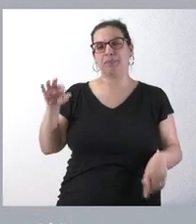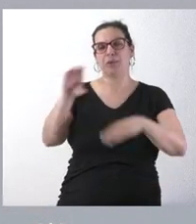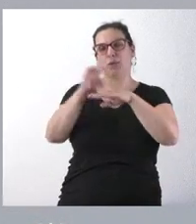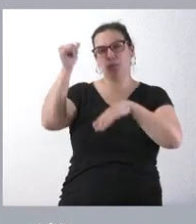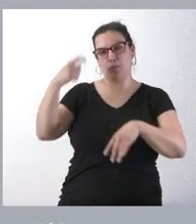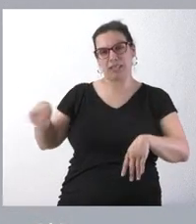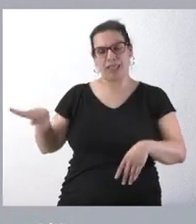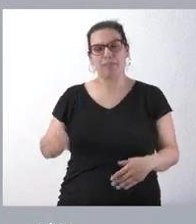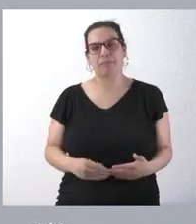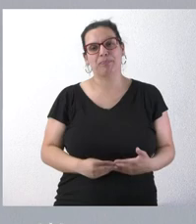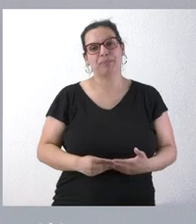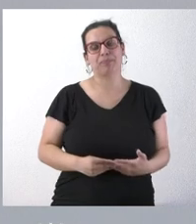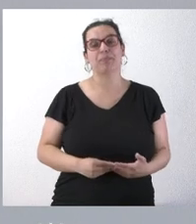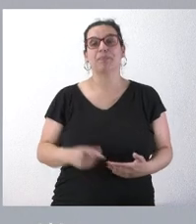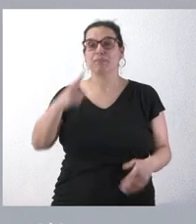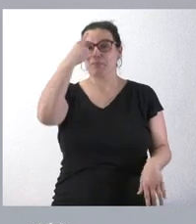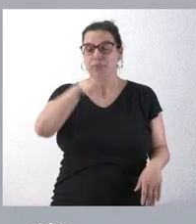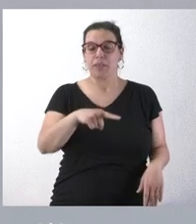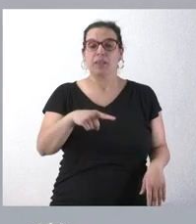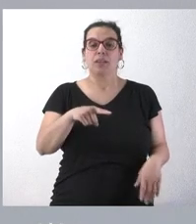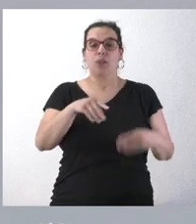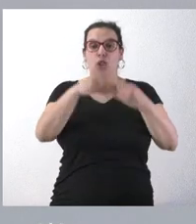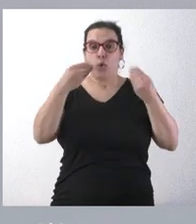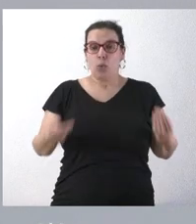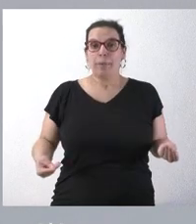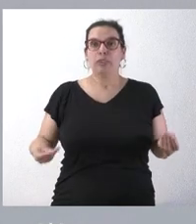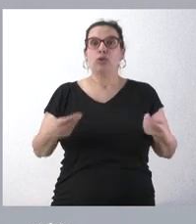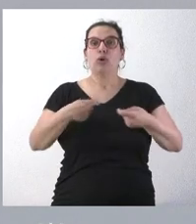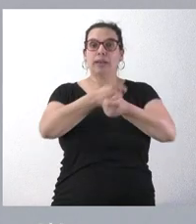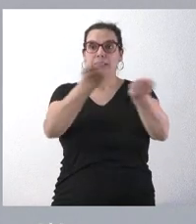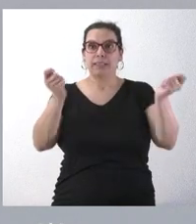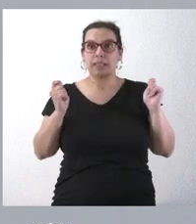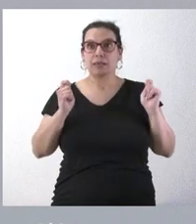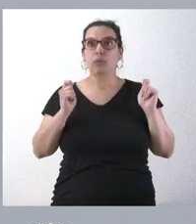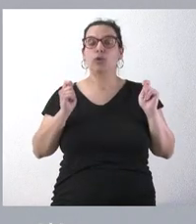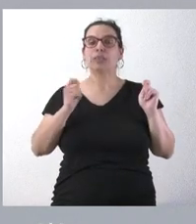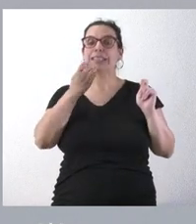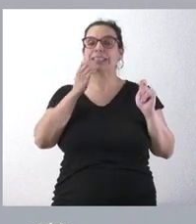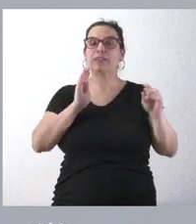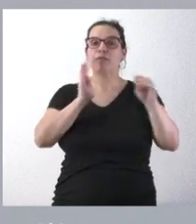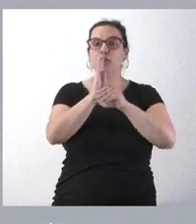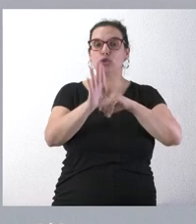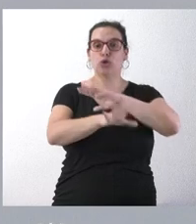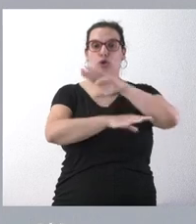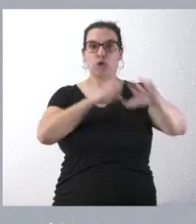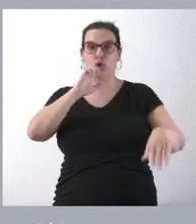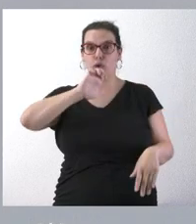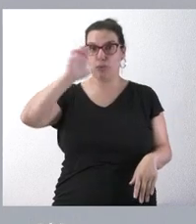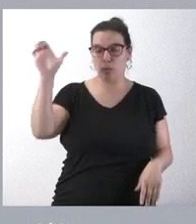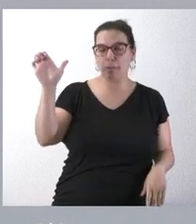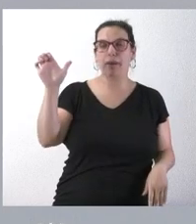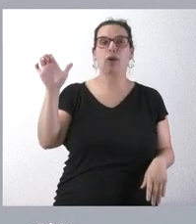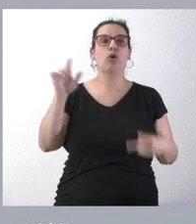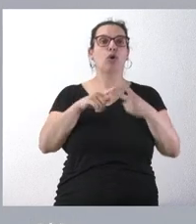de la Presidencia. Saben ustedes que en los documentos generalmente entregamos cuando hay una financiación de fondos europeos, de la nueva generación europea, o otro